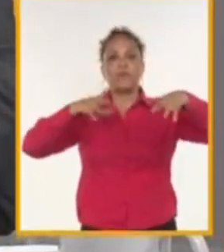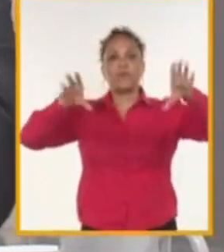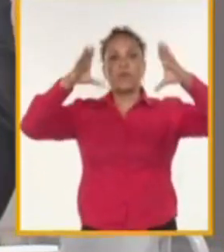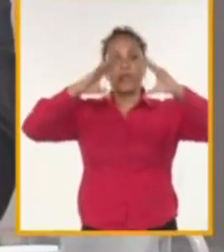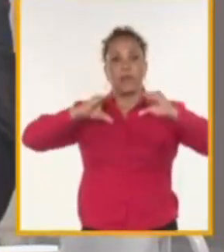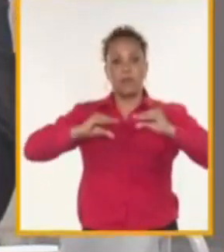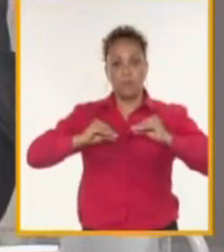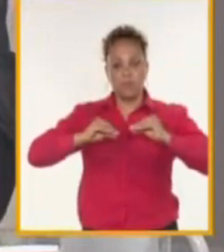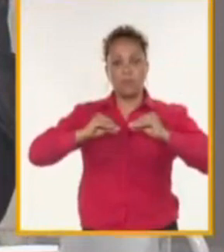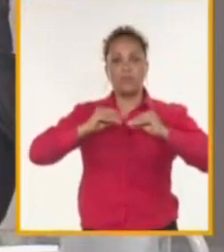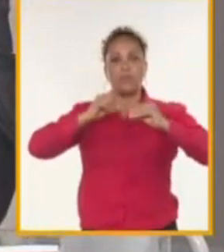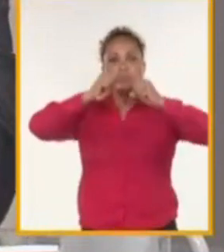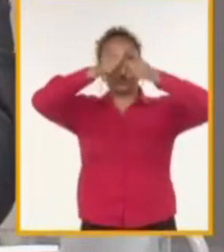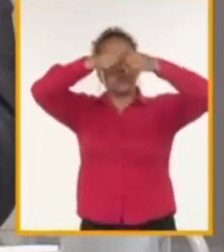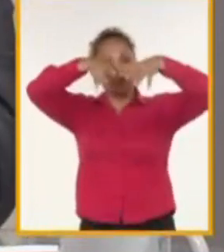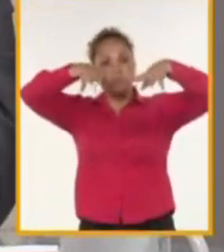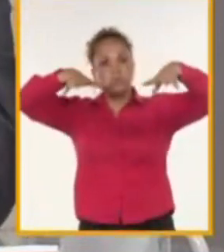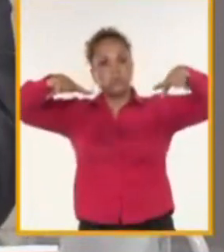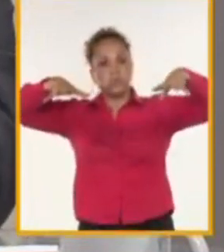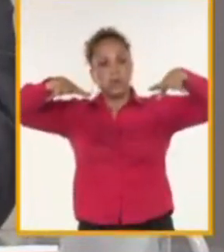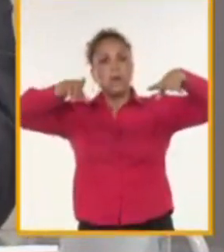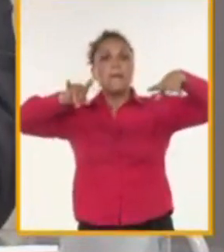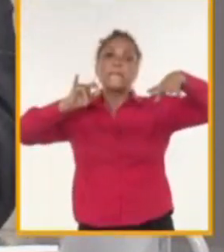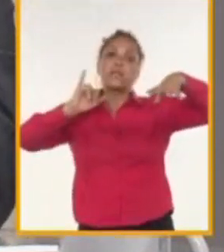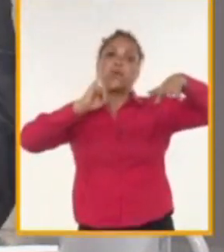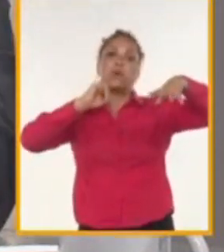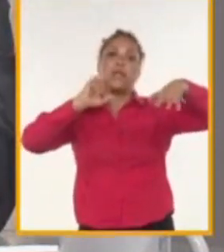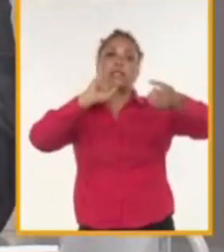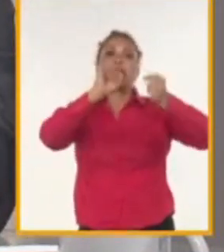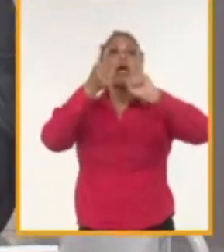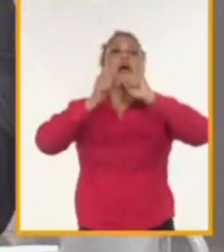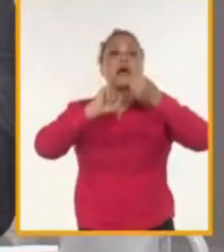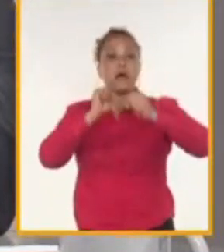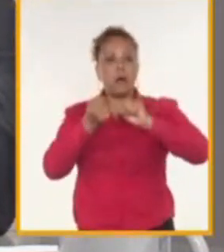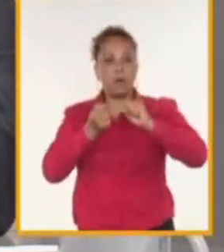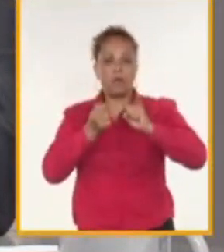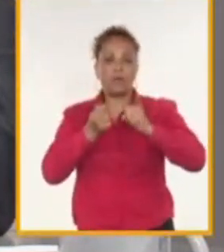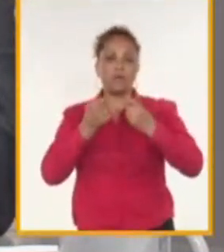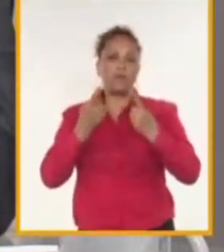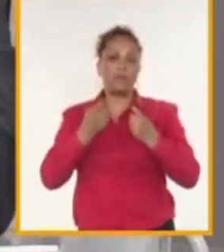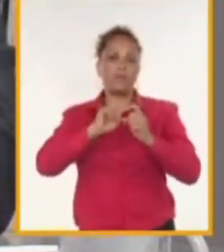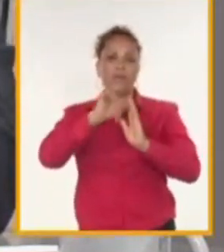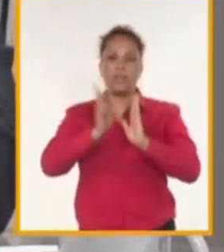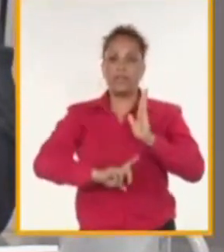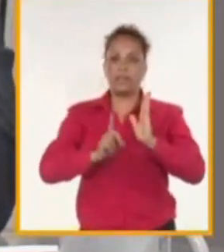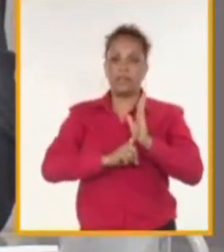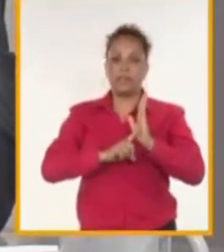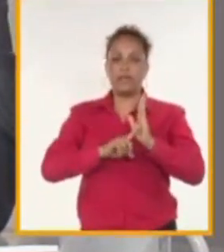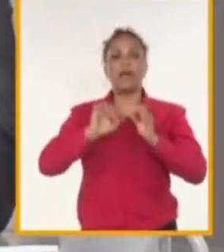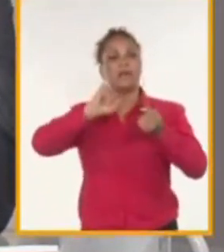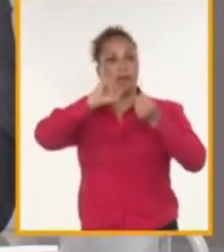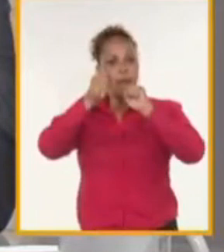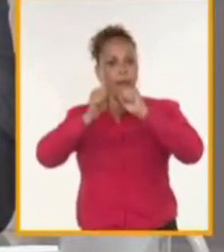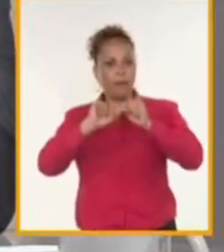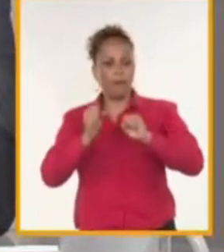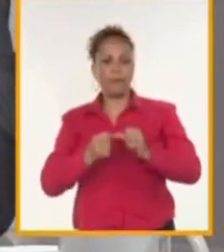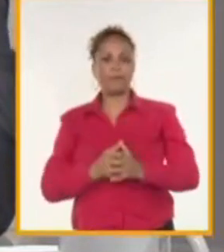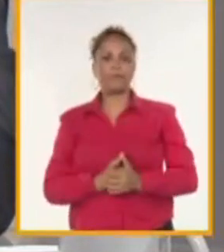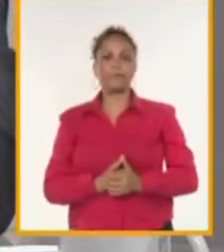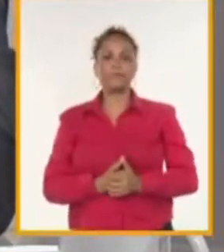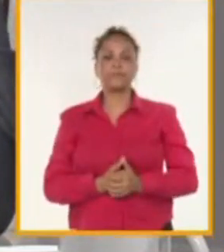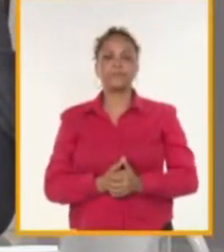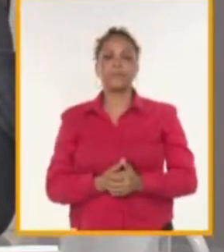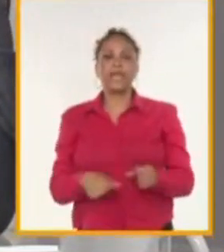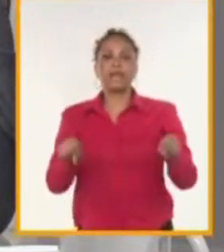estar iluminados y sin embargo no depender de la red eléctrica nacional. Y en adición a ello, se instalan